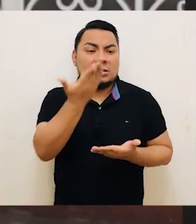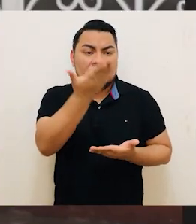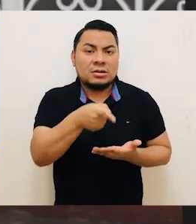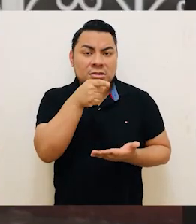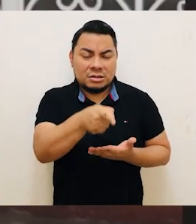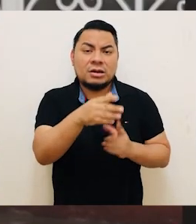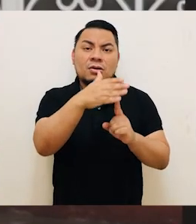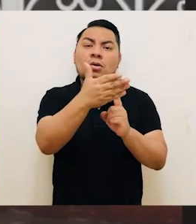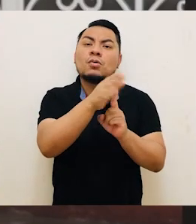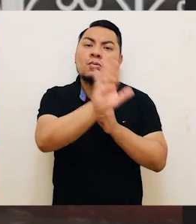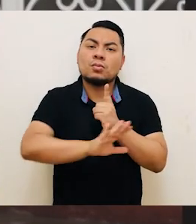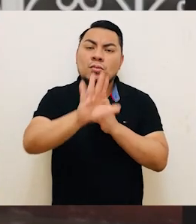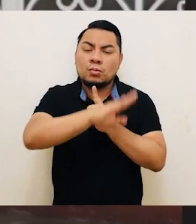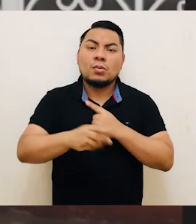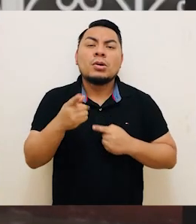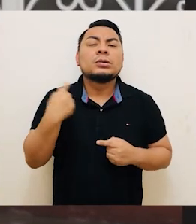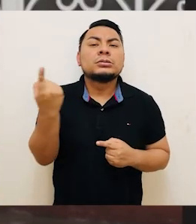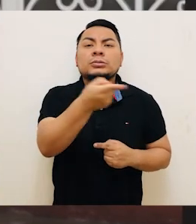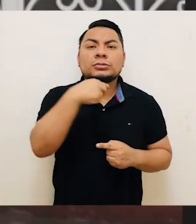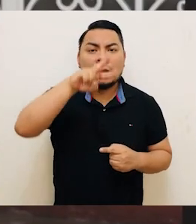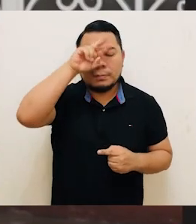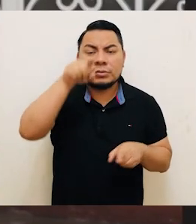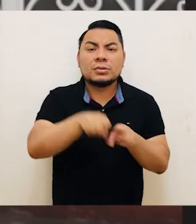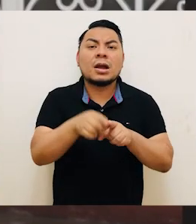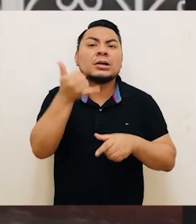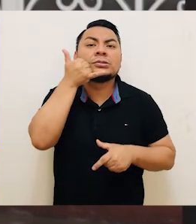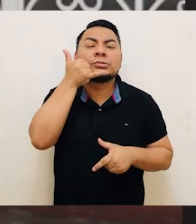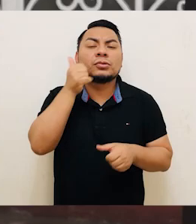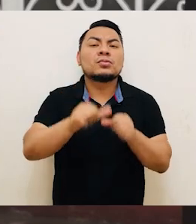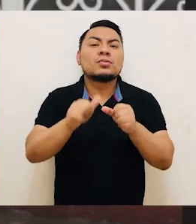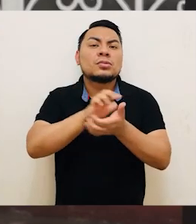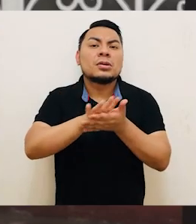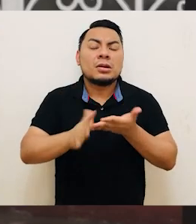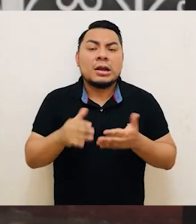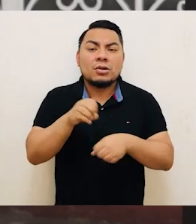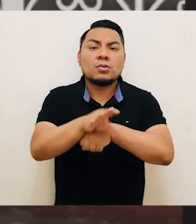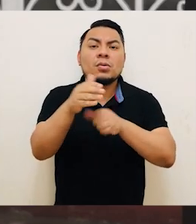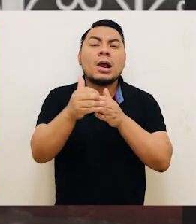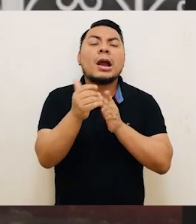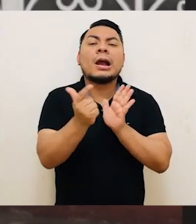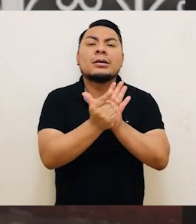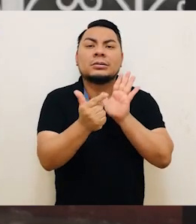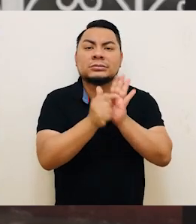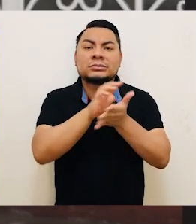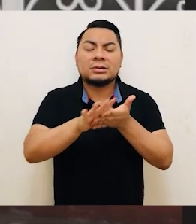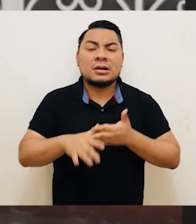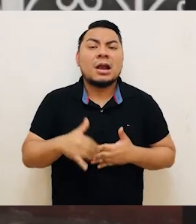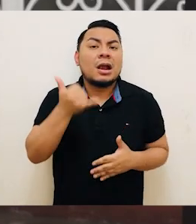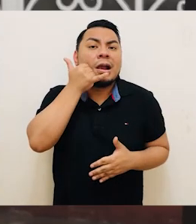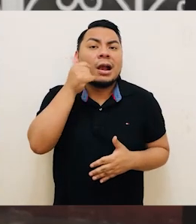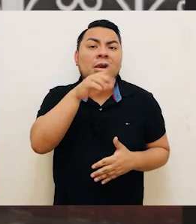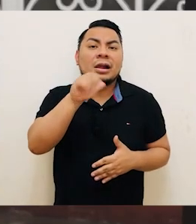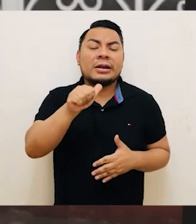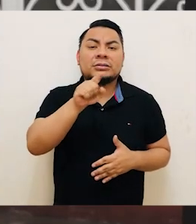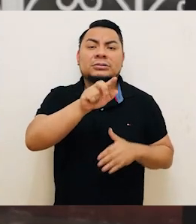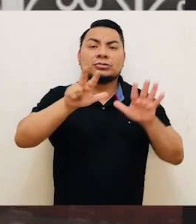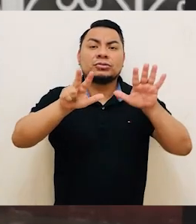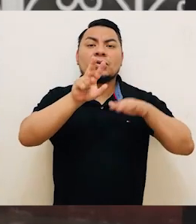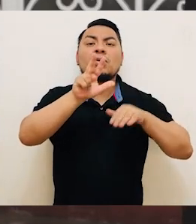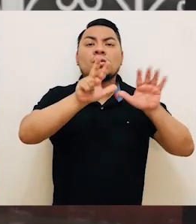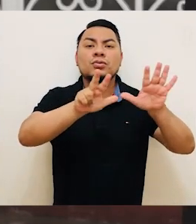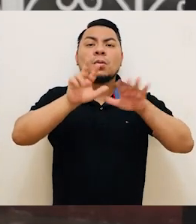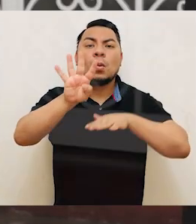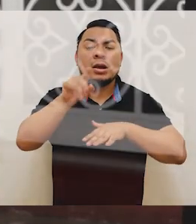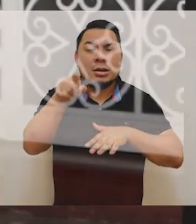llamando a la línea de orientación legal gratuita Fono Alegra 1884 para recibir asesoría y